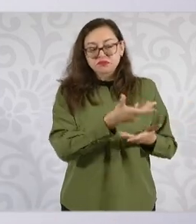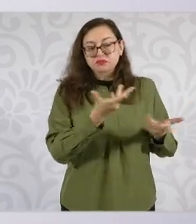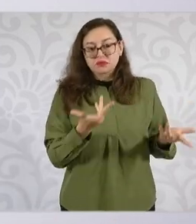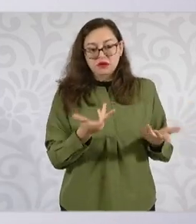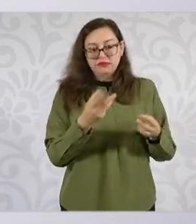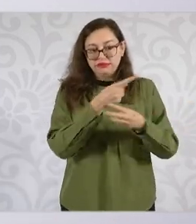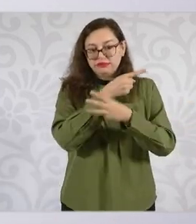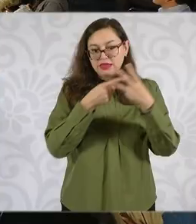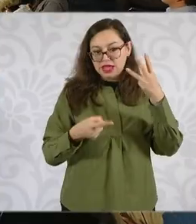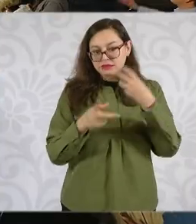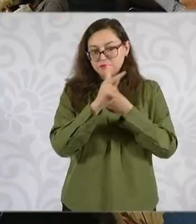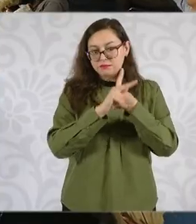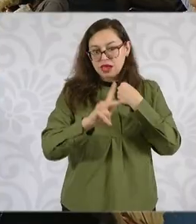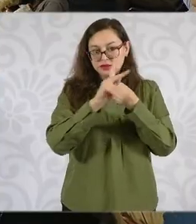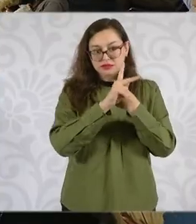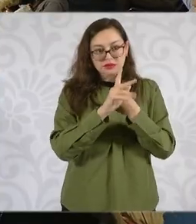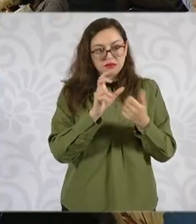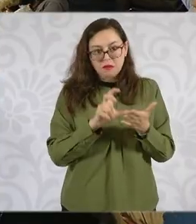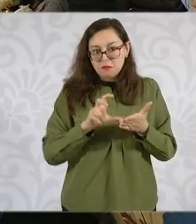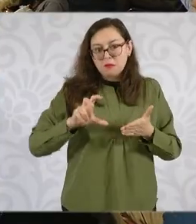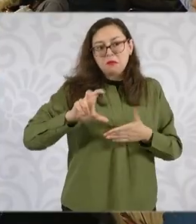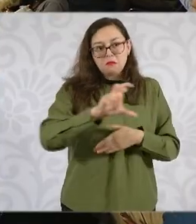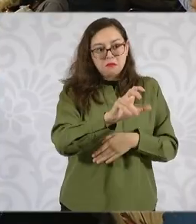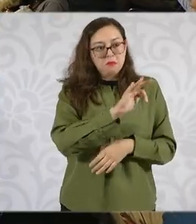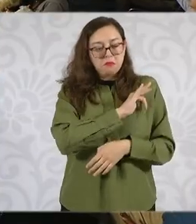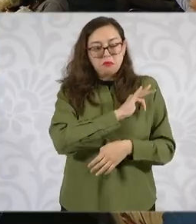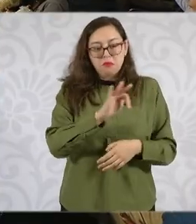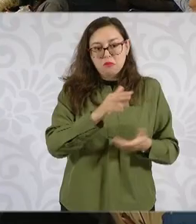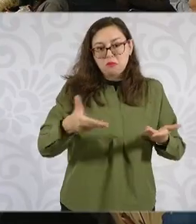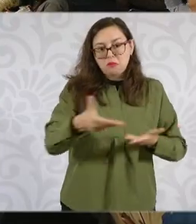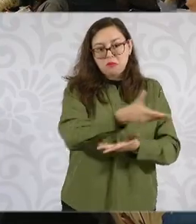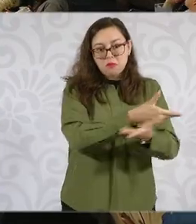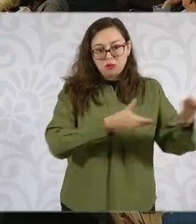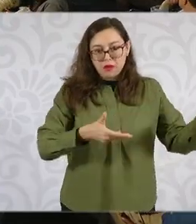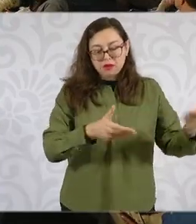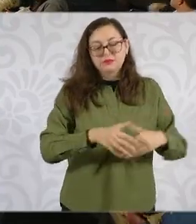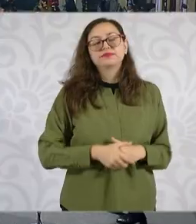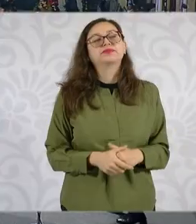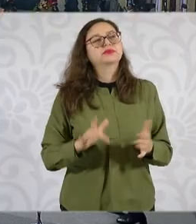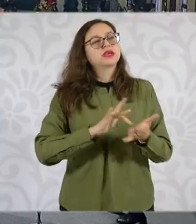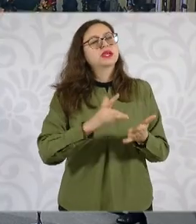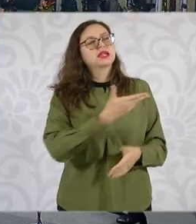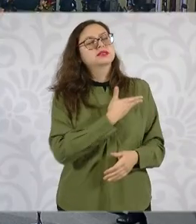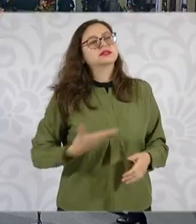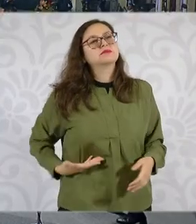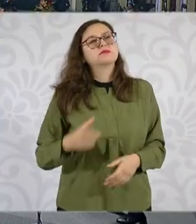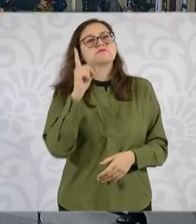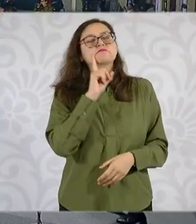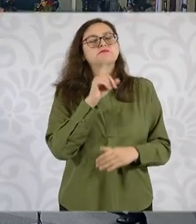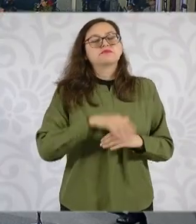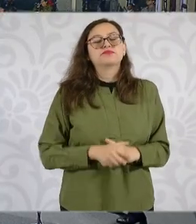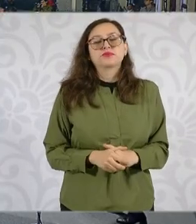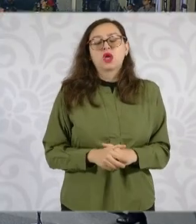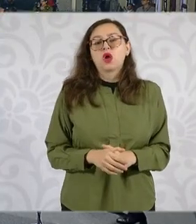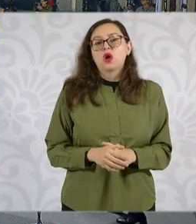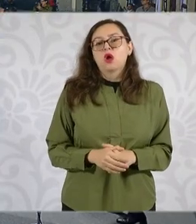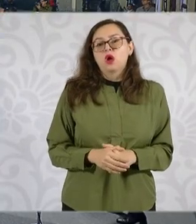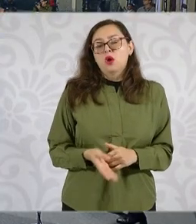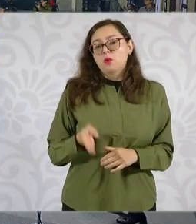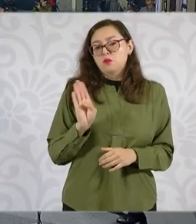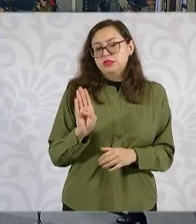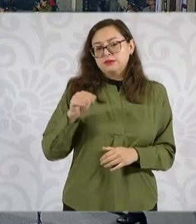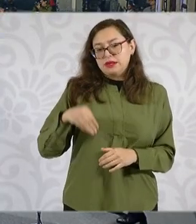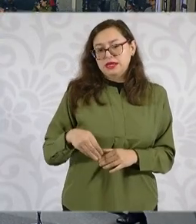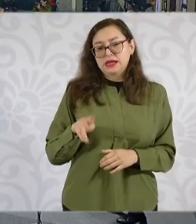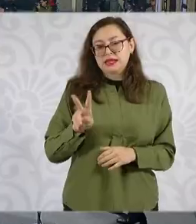en Estados Unidos y en Canadá. Gracias, presidenta. Jorge Alegría, que es el director de la Bolsa Mexicana de Valores, comentaba que a México se